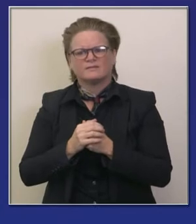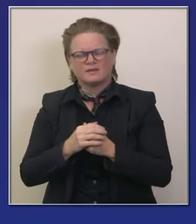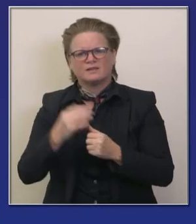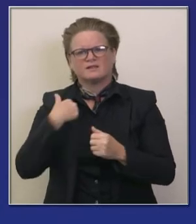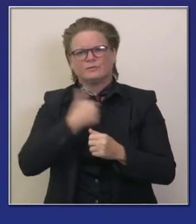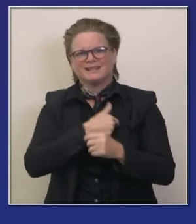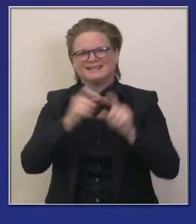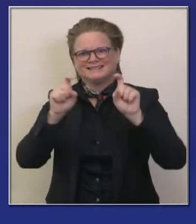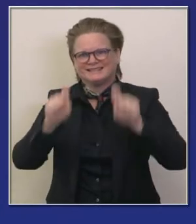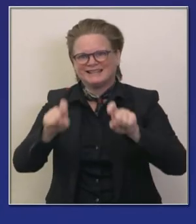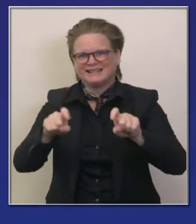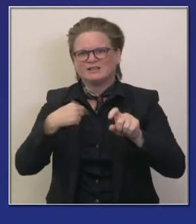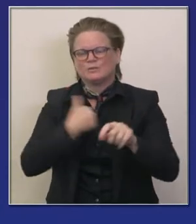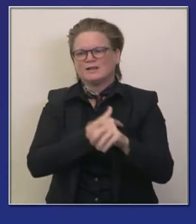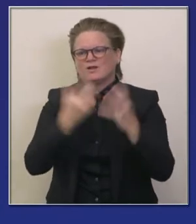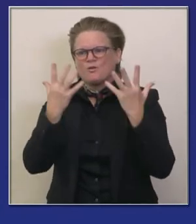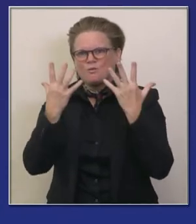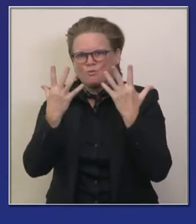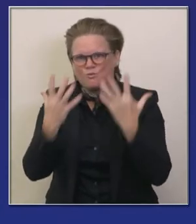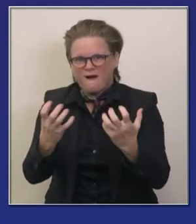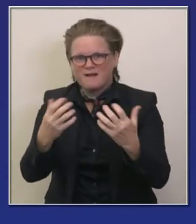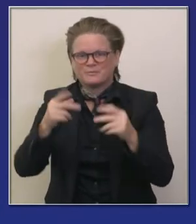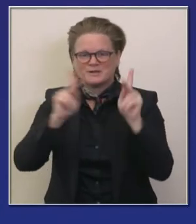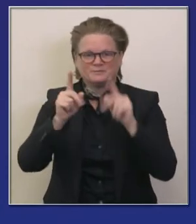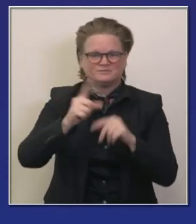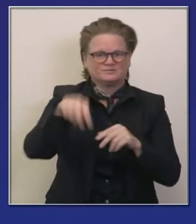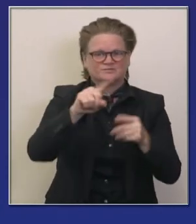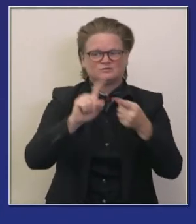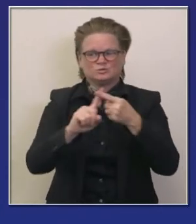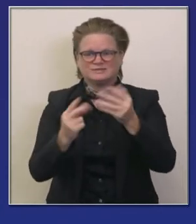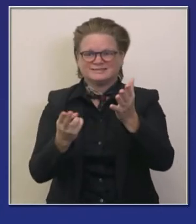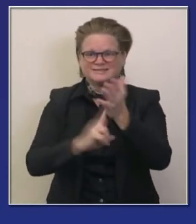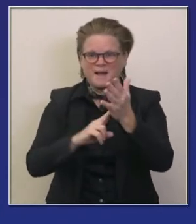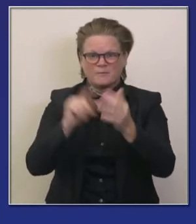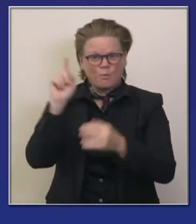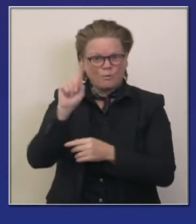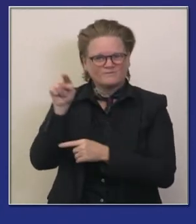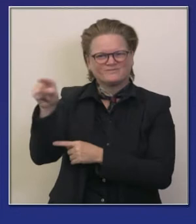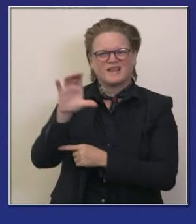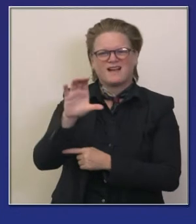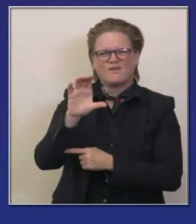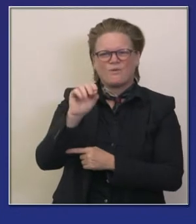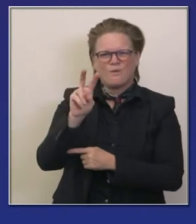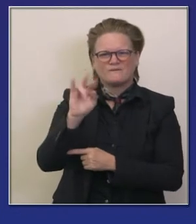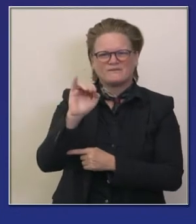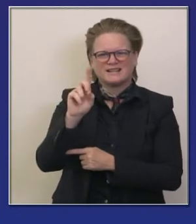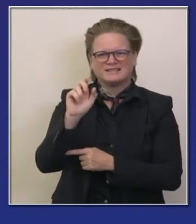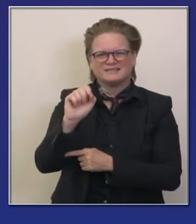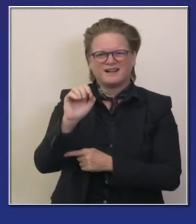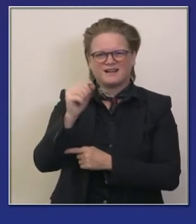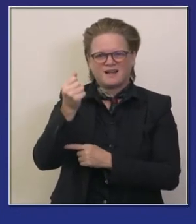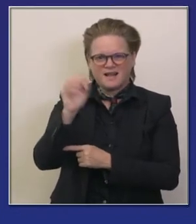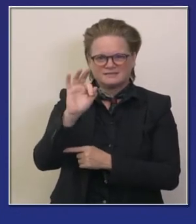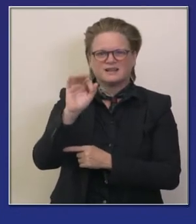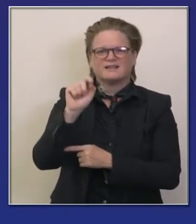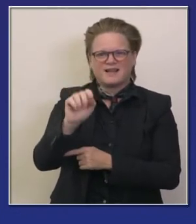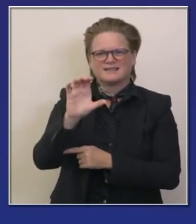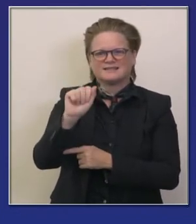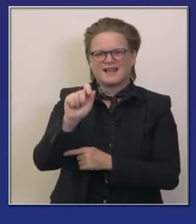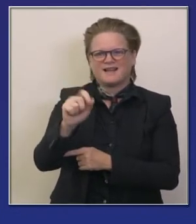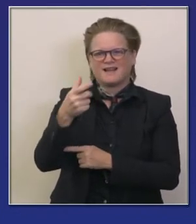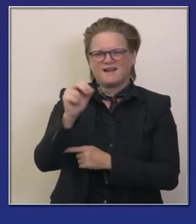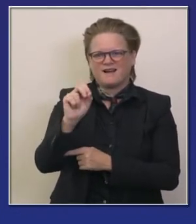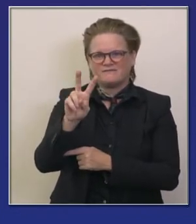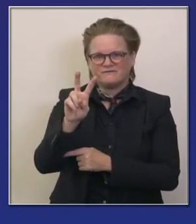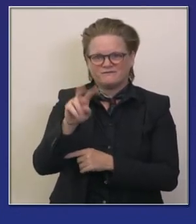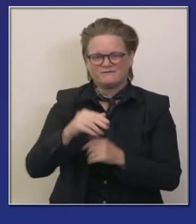participe que consideren participar en este cuerpo de salud visiten covid19.ca.gov ese sitio